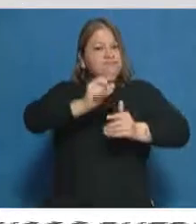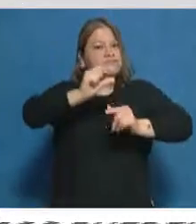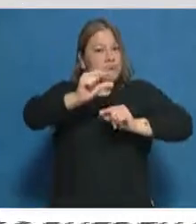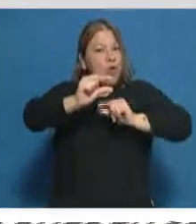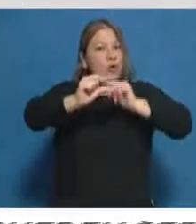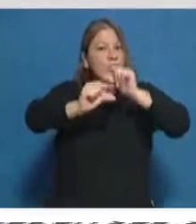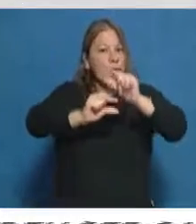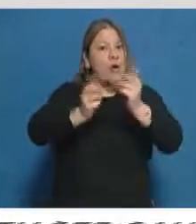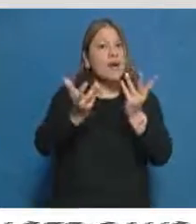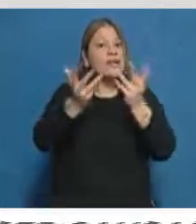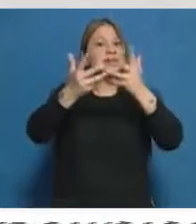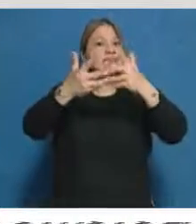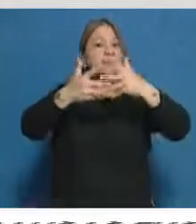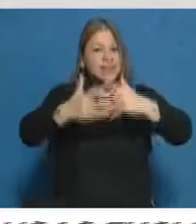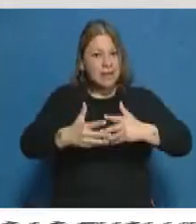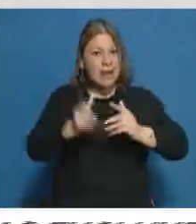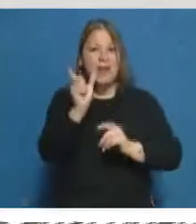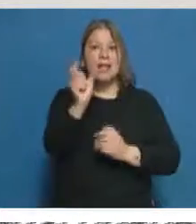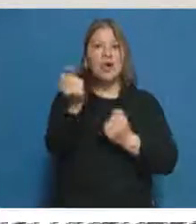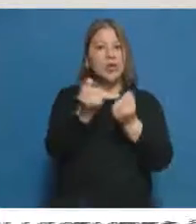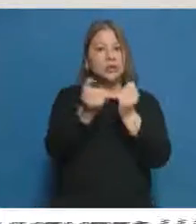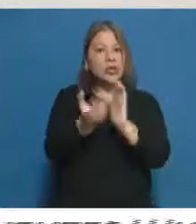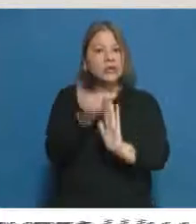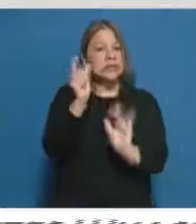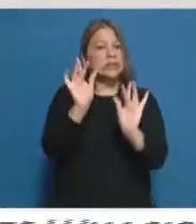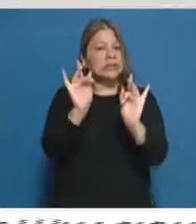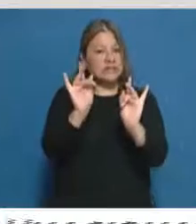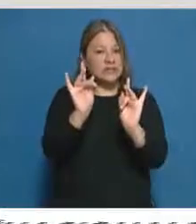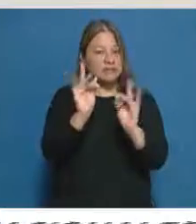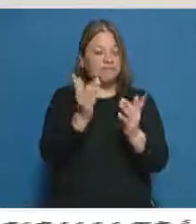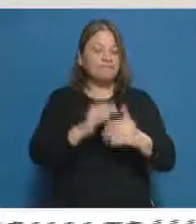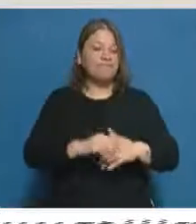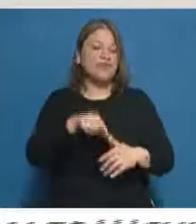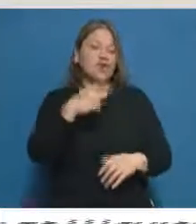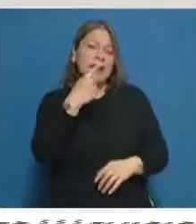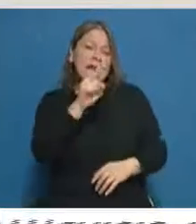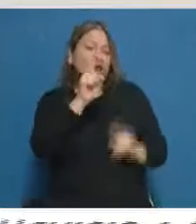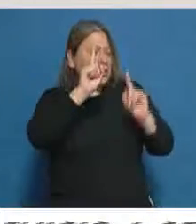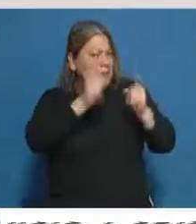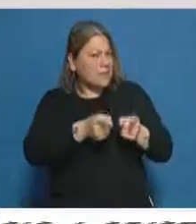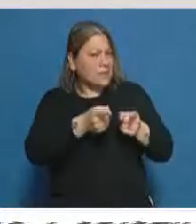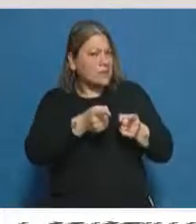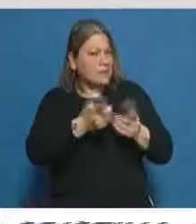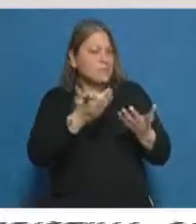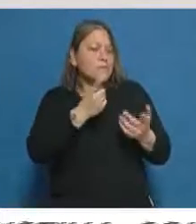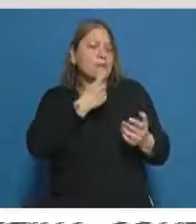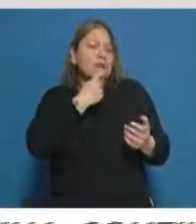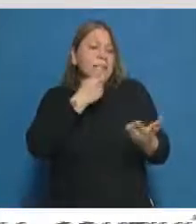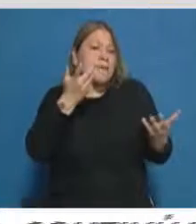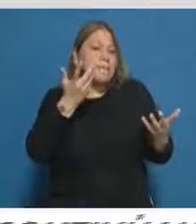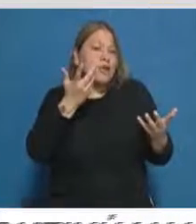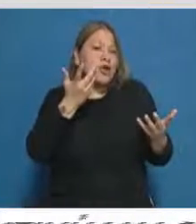el sistema, el proceso de obtener la licencia de conducir. Que eso también es un poco raro. Que digamos que sea,